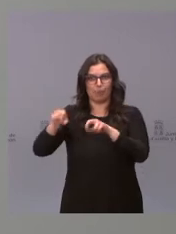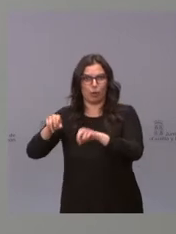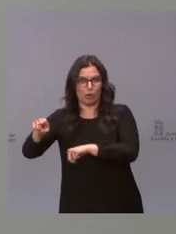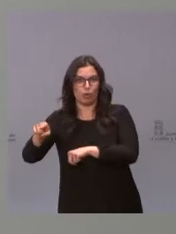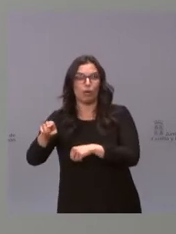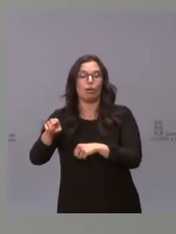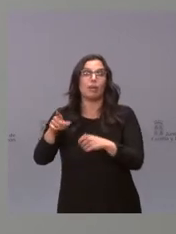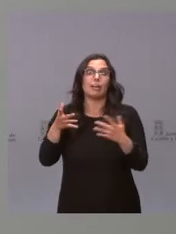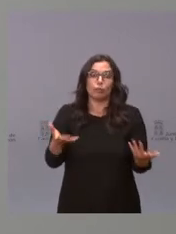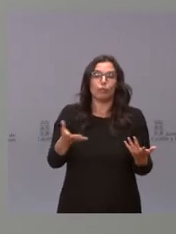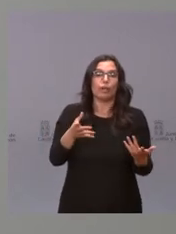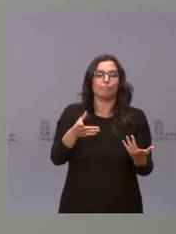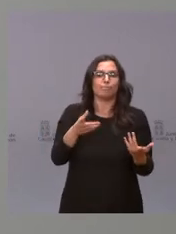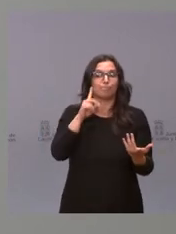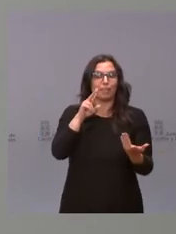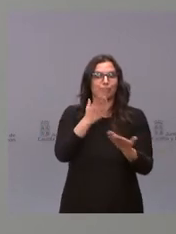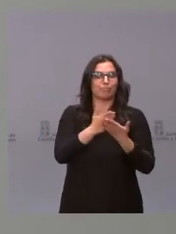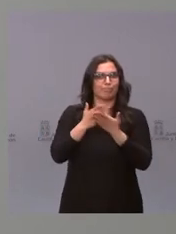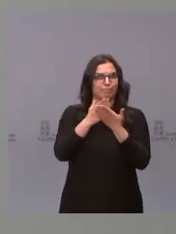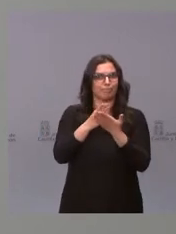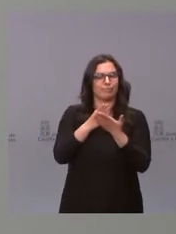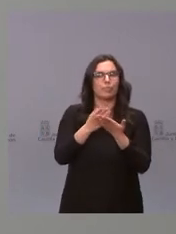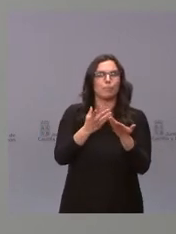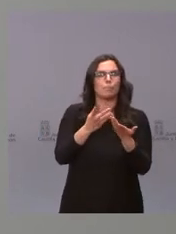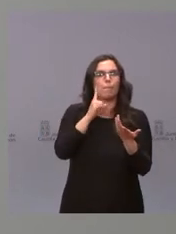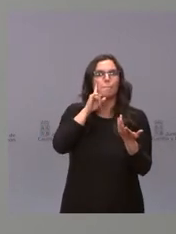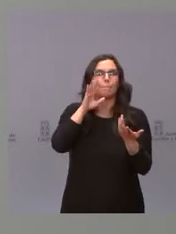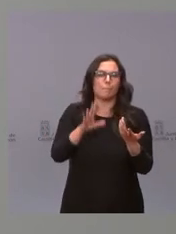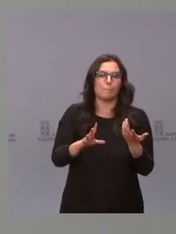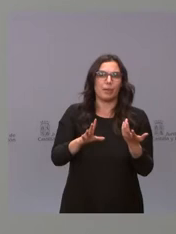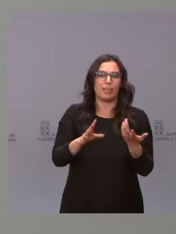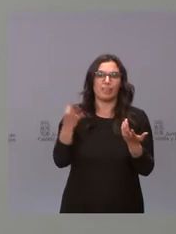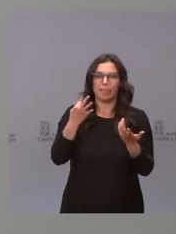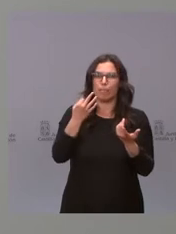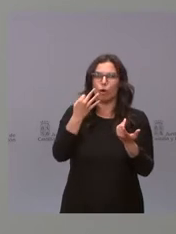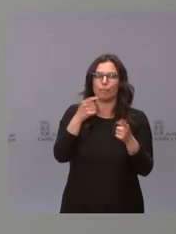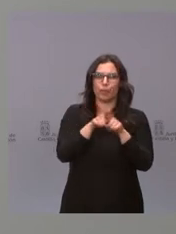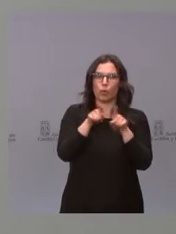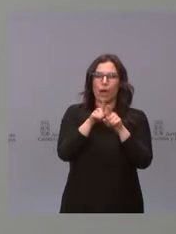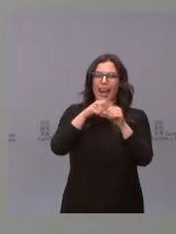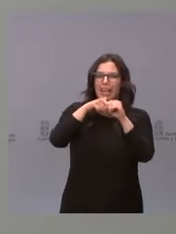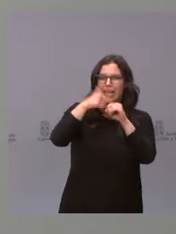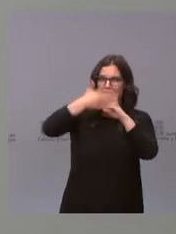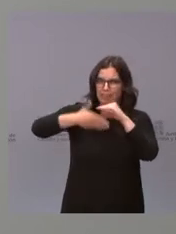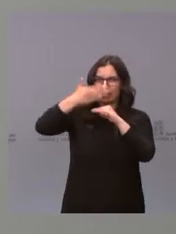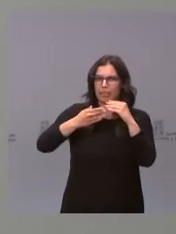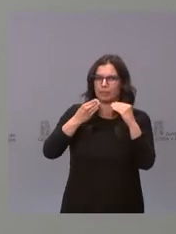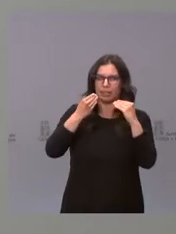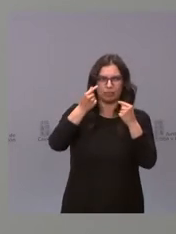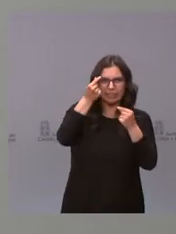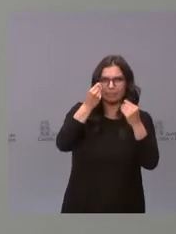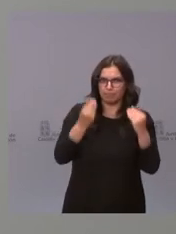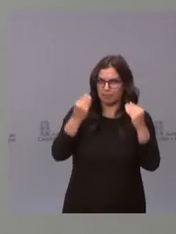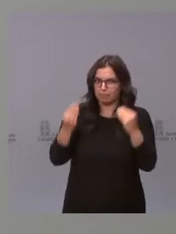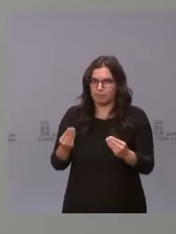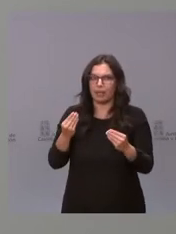nos hace pensar que hay que ser muy exigentes con los aforos, muy exigentes con las medidas de protección